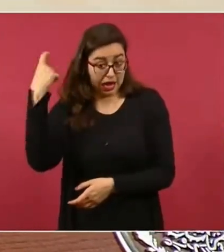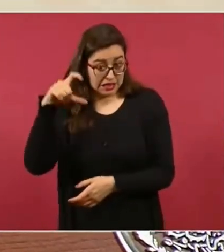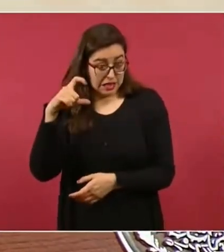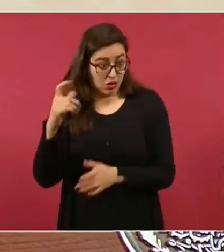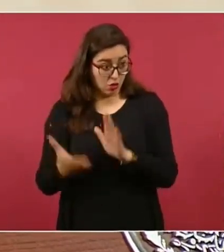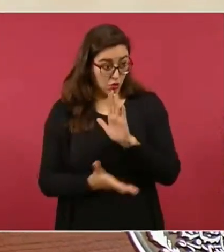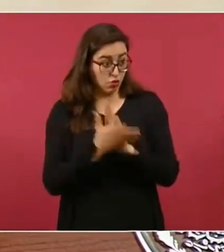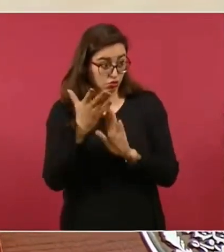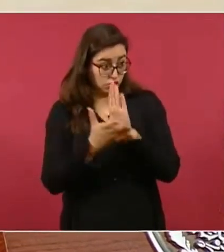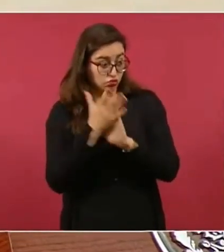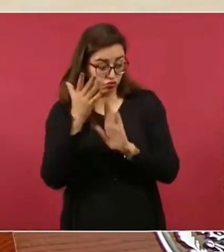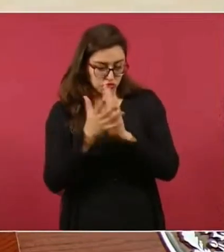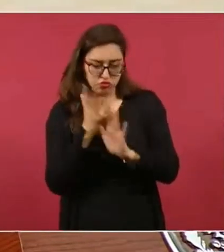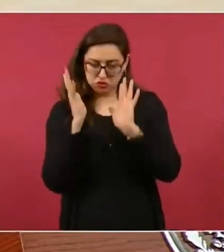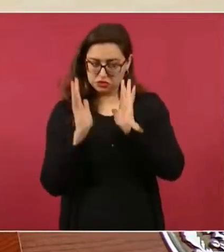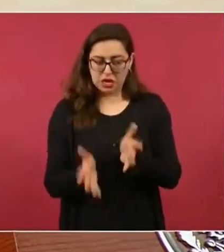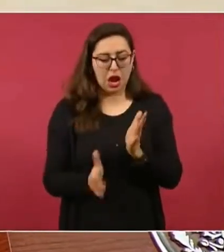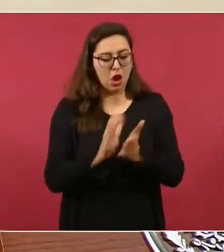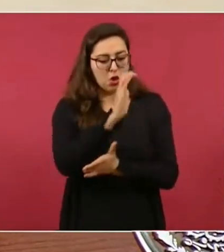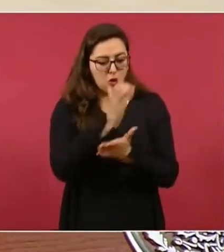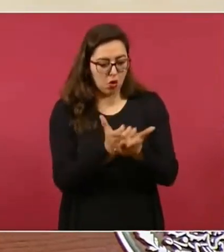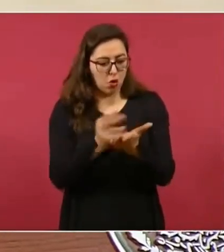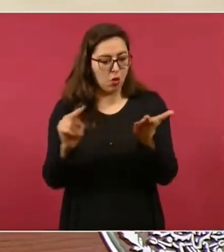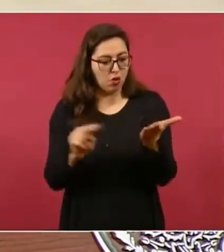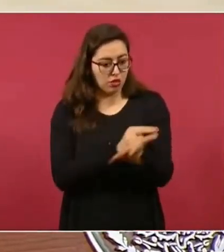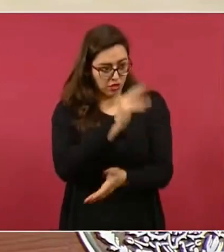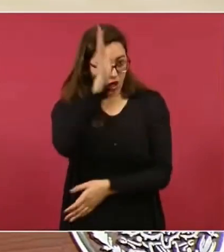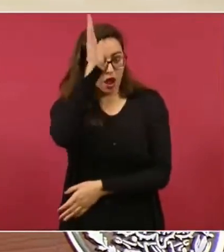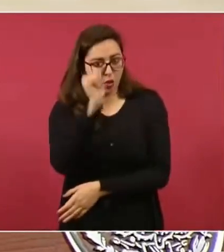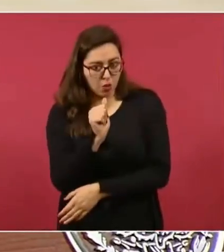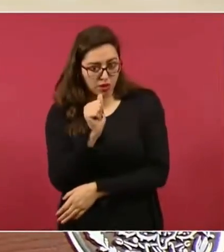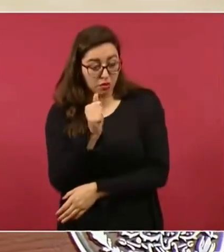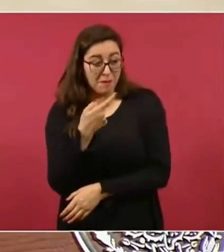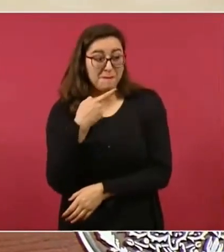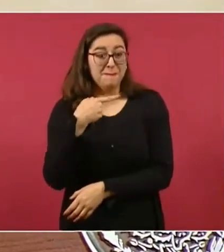oposición del gobierno de Estados Unidos.